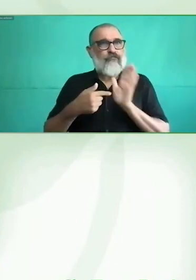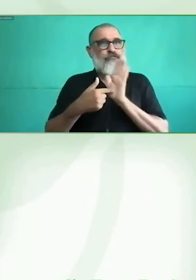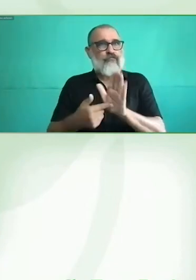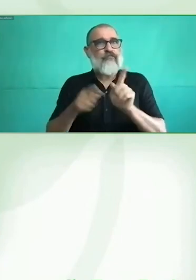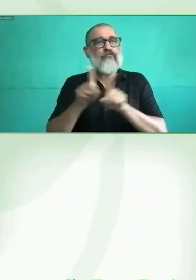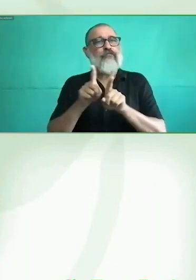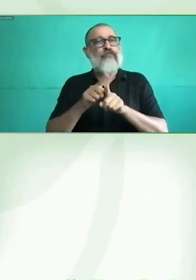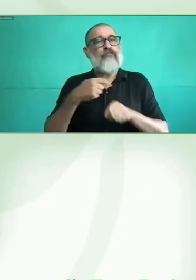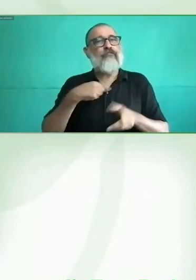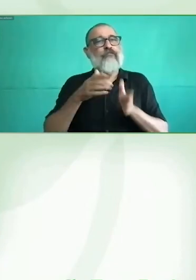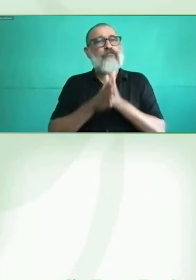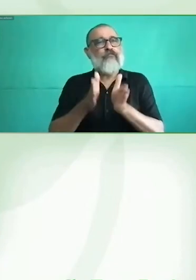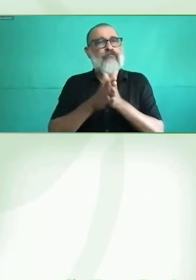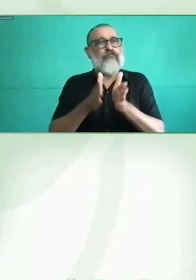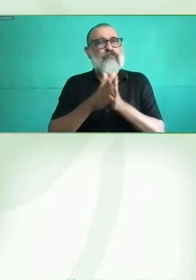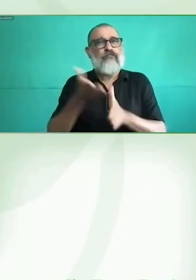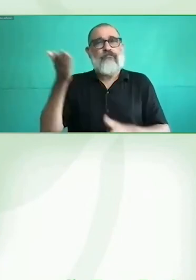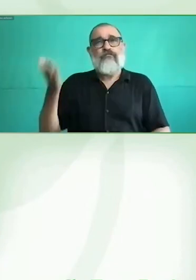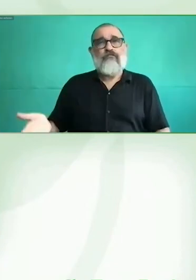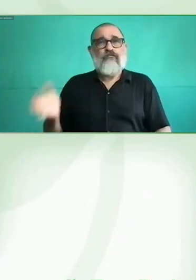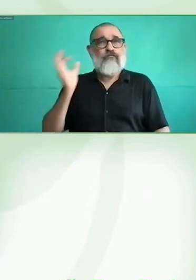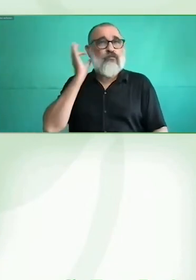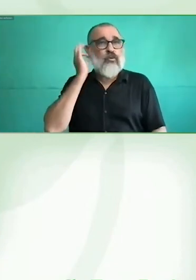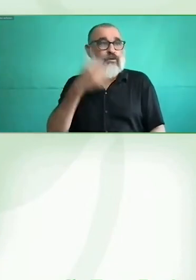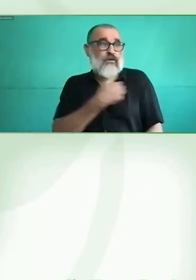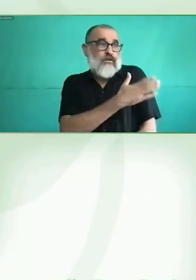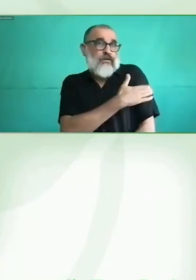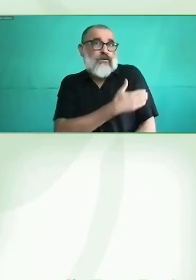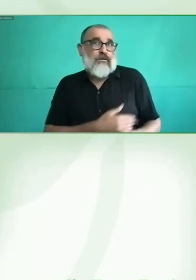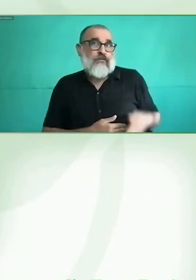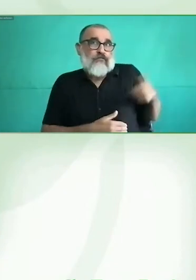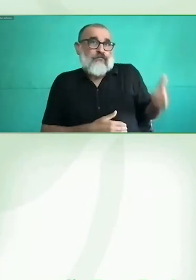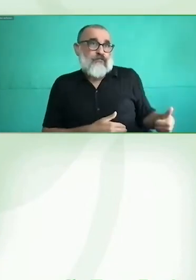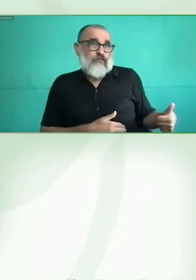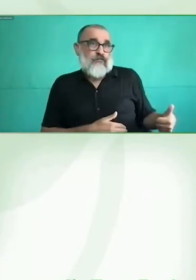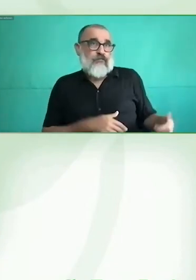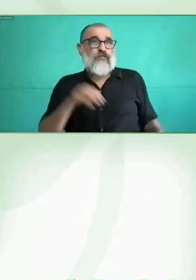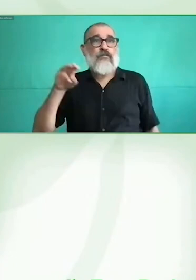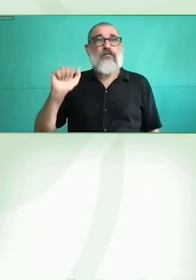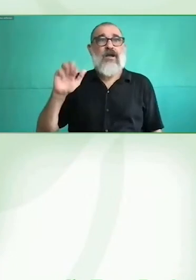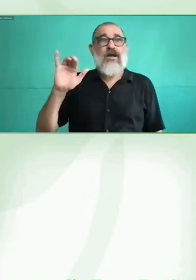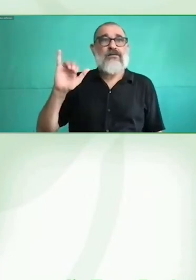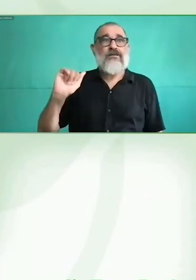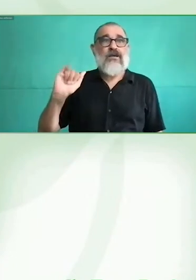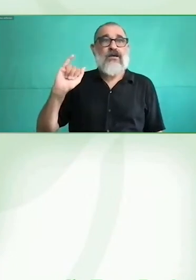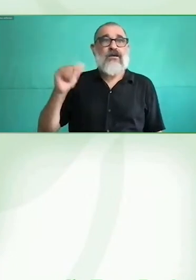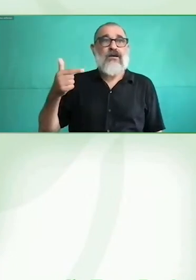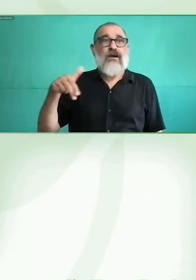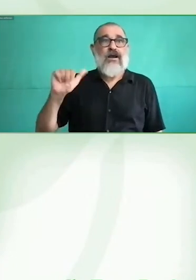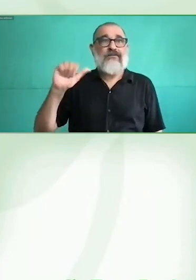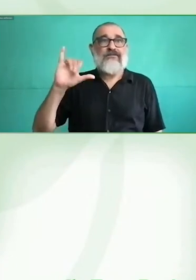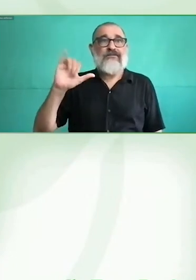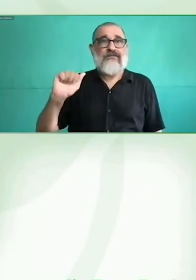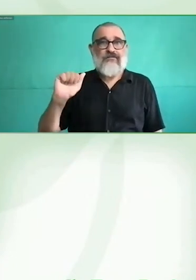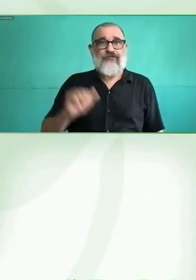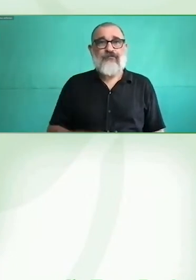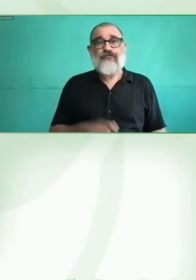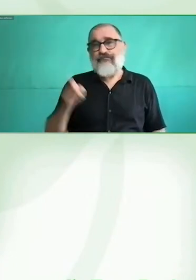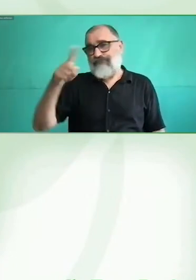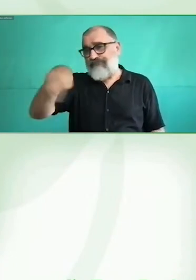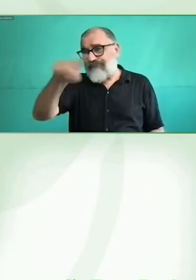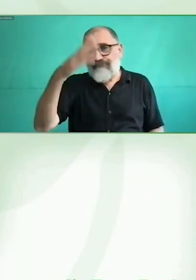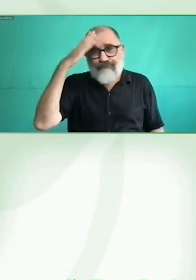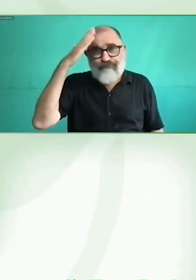que es María Ignacia Rodríguez, para quienes la conocemos y le tenemos mucho cariño, nuestra querida Nacha. Ella